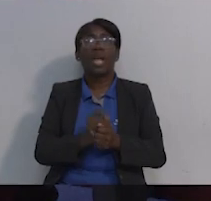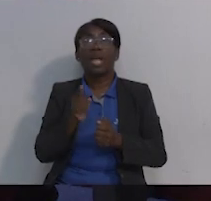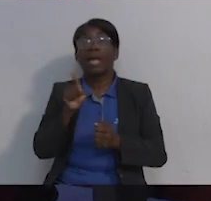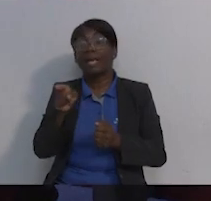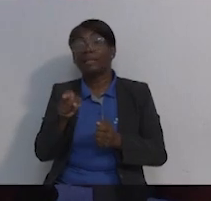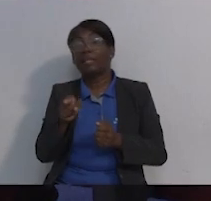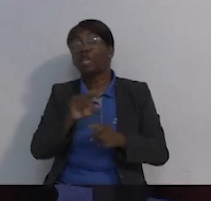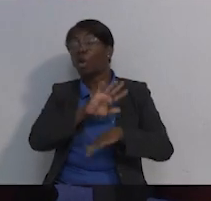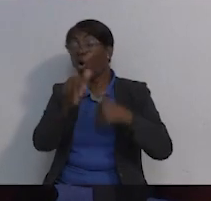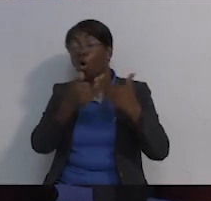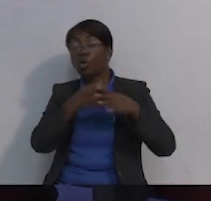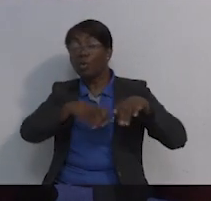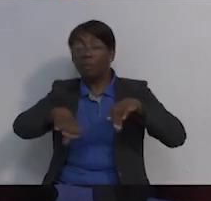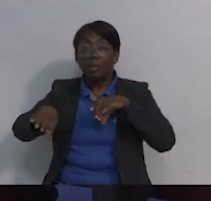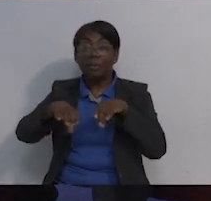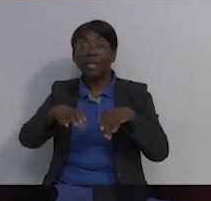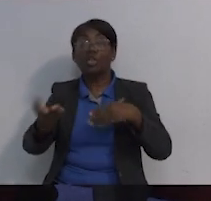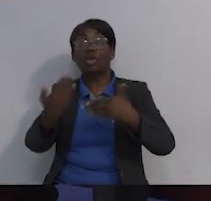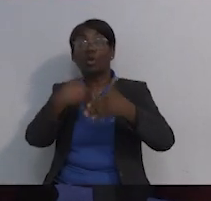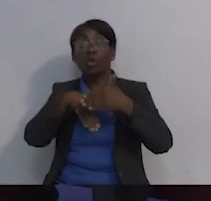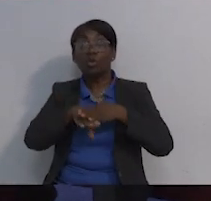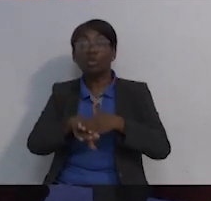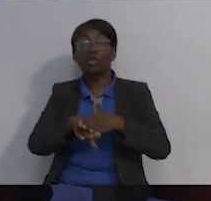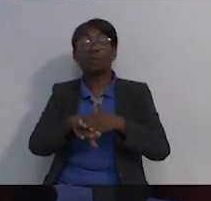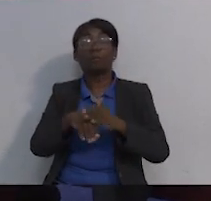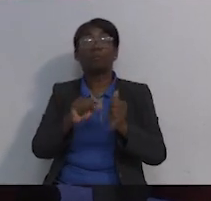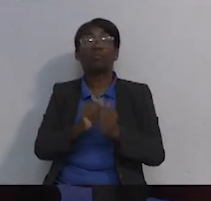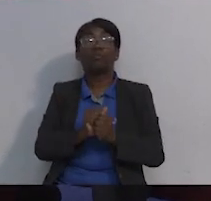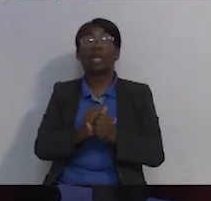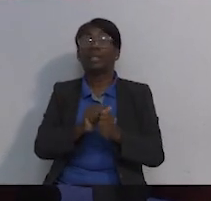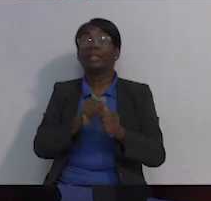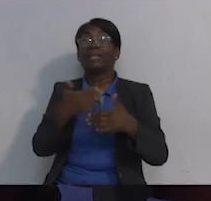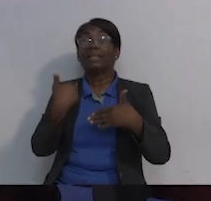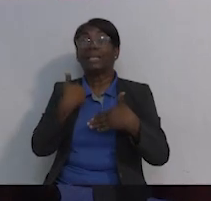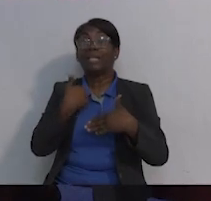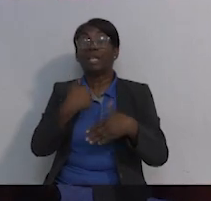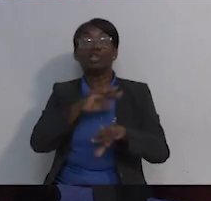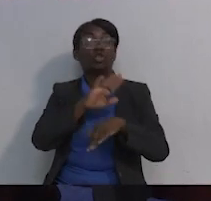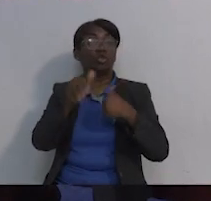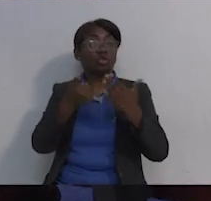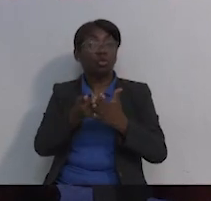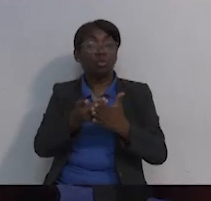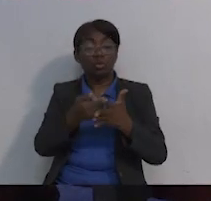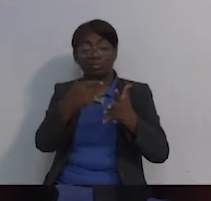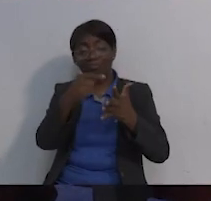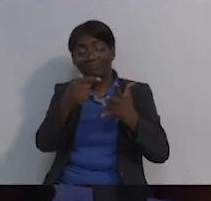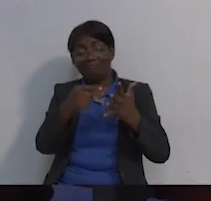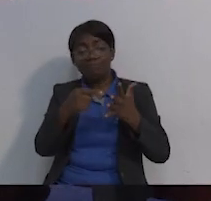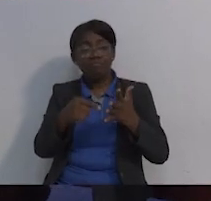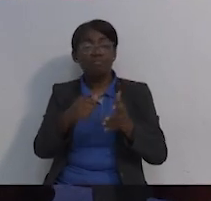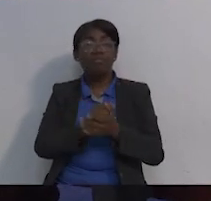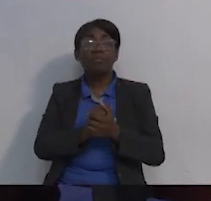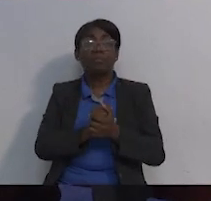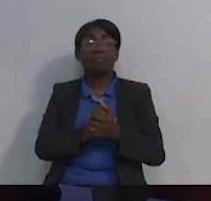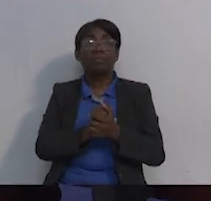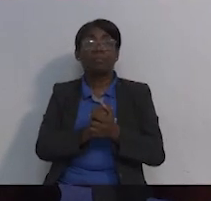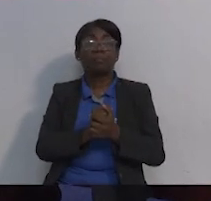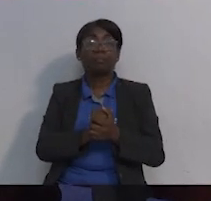el movimiento de inclusión que se está generando en toda la sociedad y es importante tenerlo en todos los aspectos.